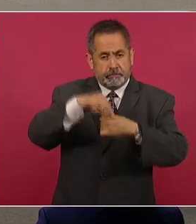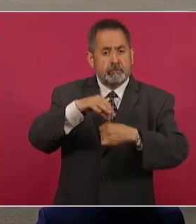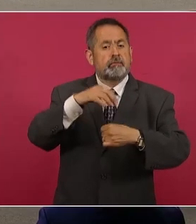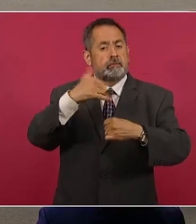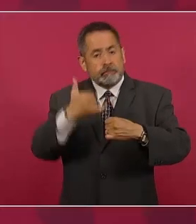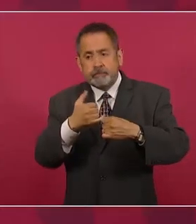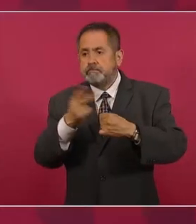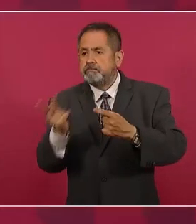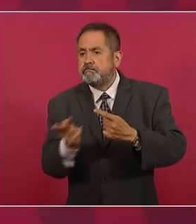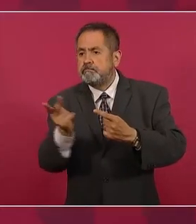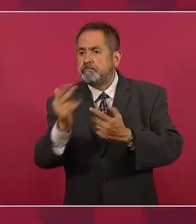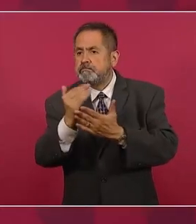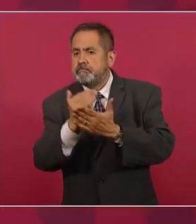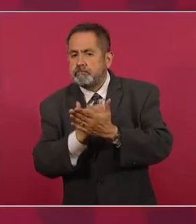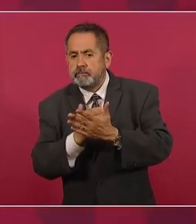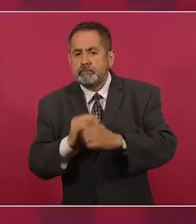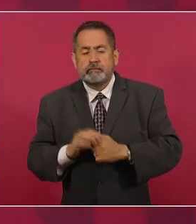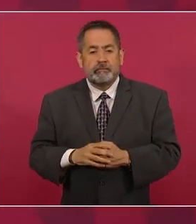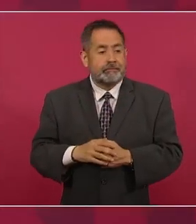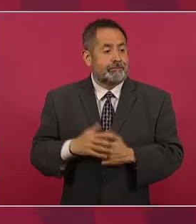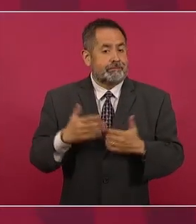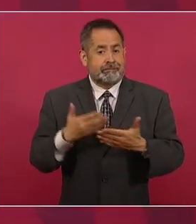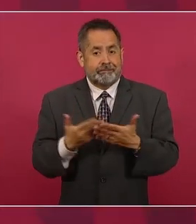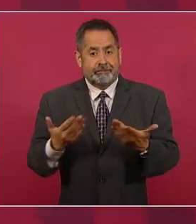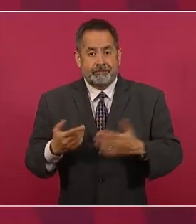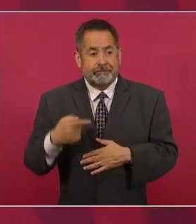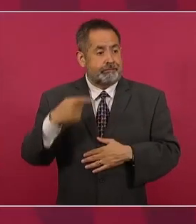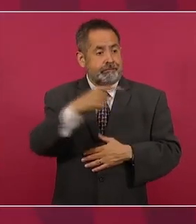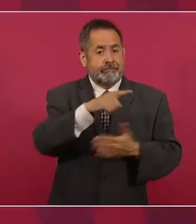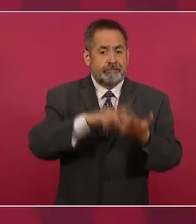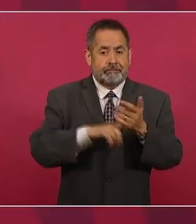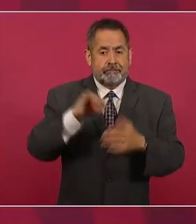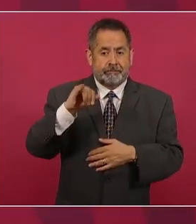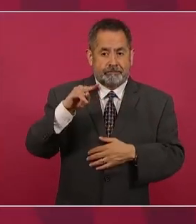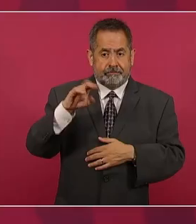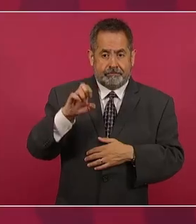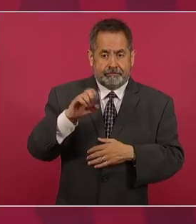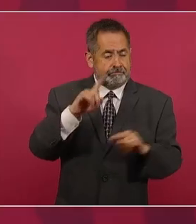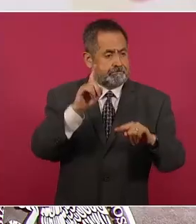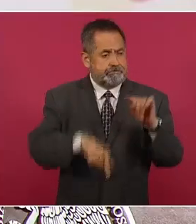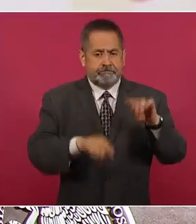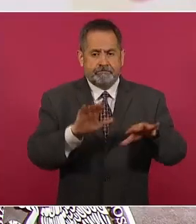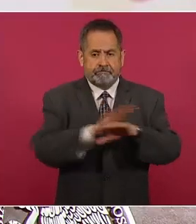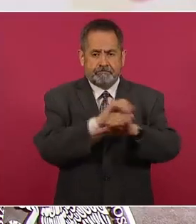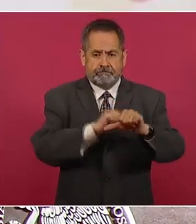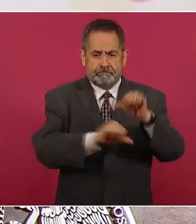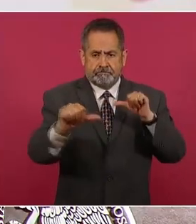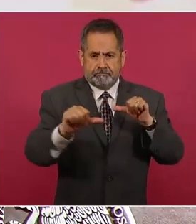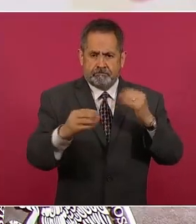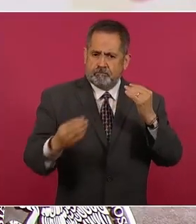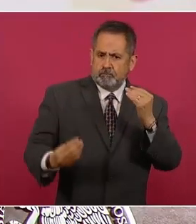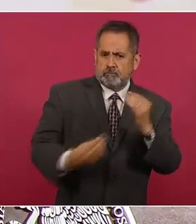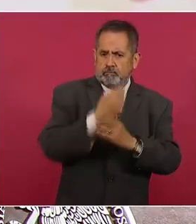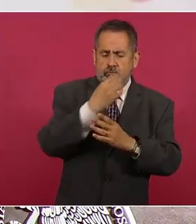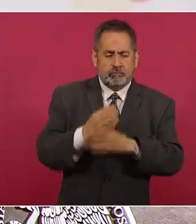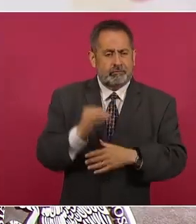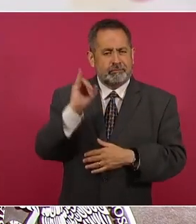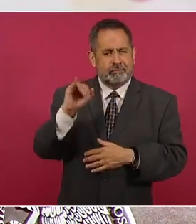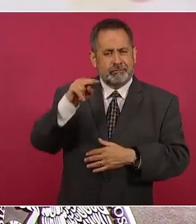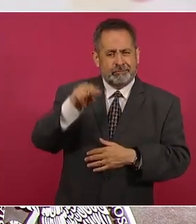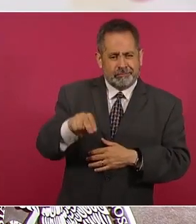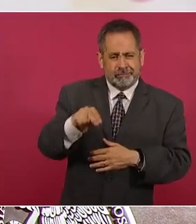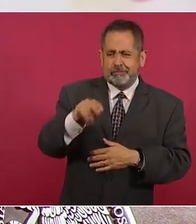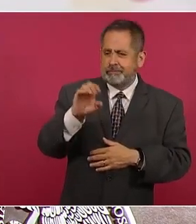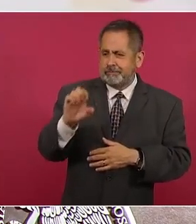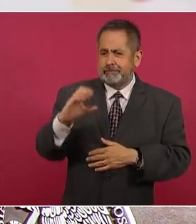una modificación, una sustitución del actual órgano electoral para dar paso a este Instituto Nacional de Elecciones y Consultas.